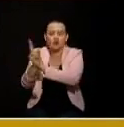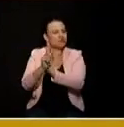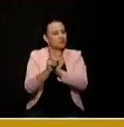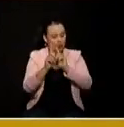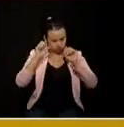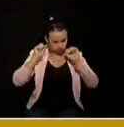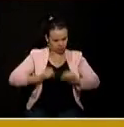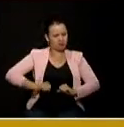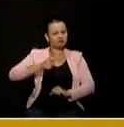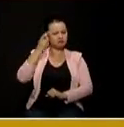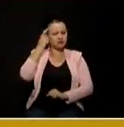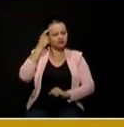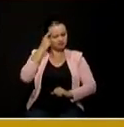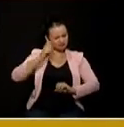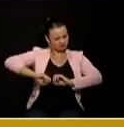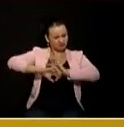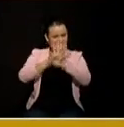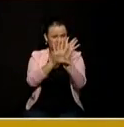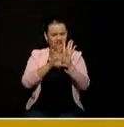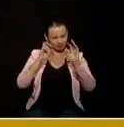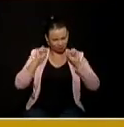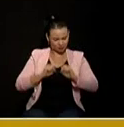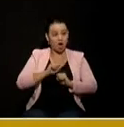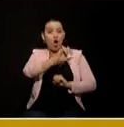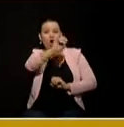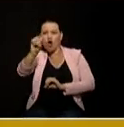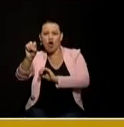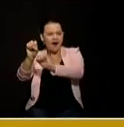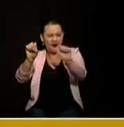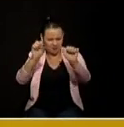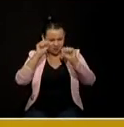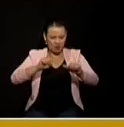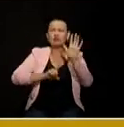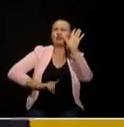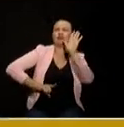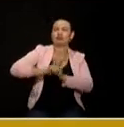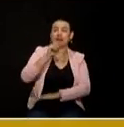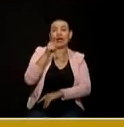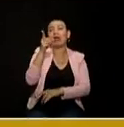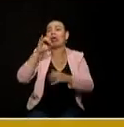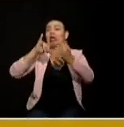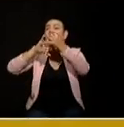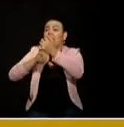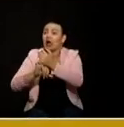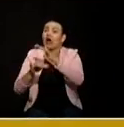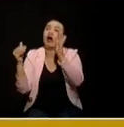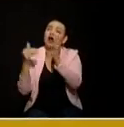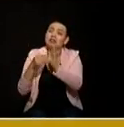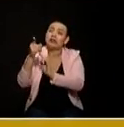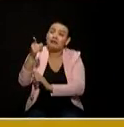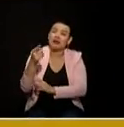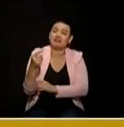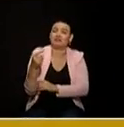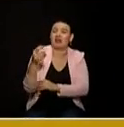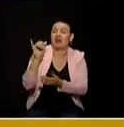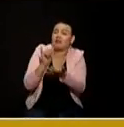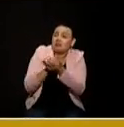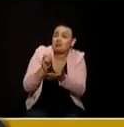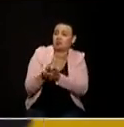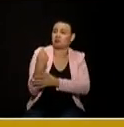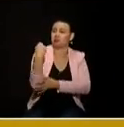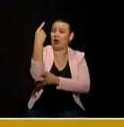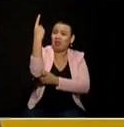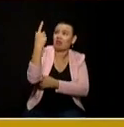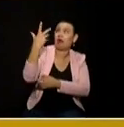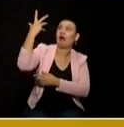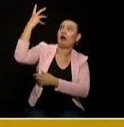hombres y mujeres que podemos salir adelante y no necesitamos reelegir el pasado el pasado que ya superamos